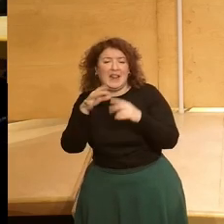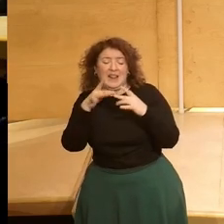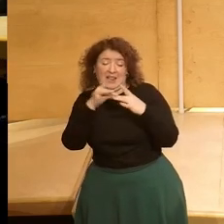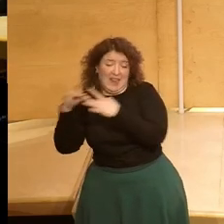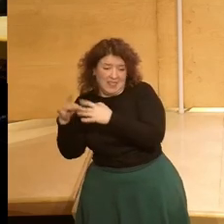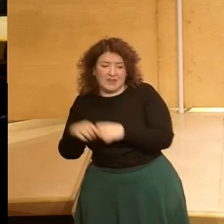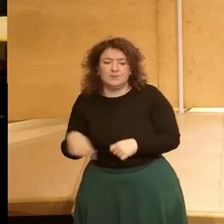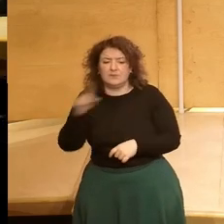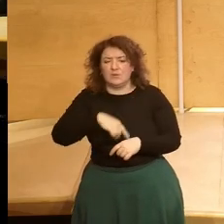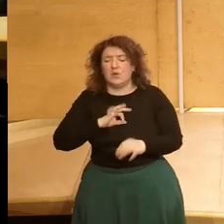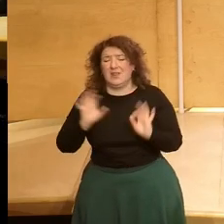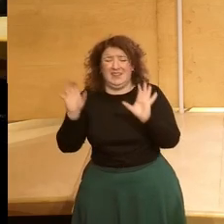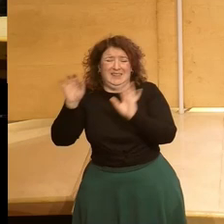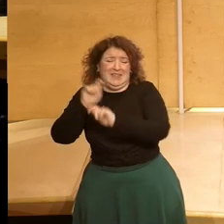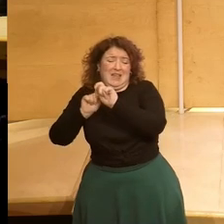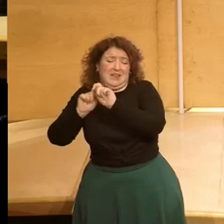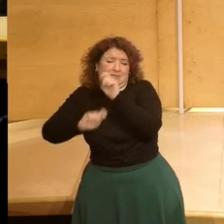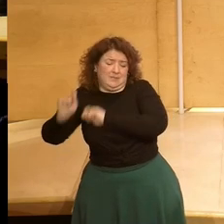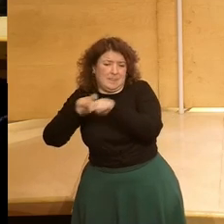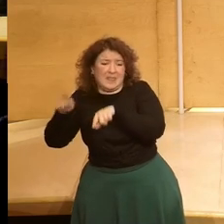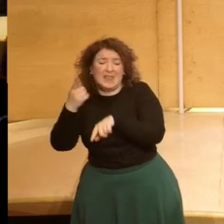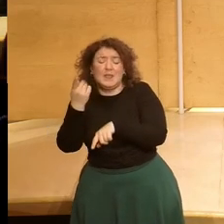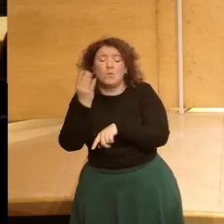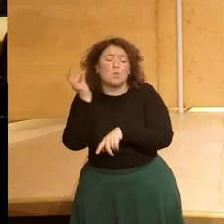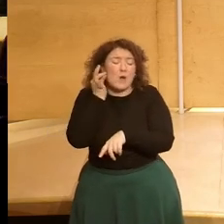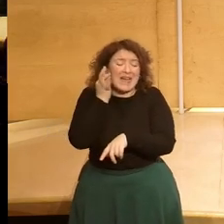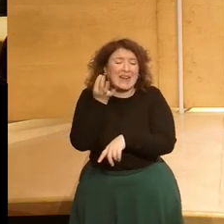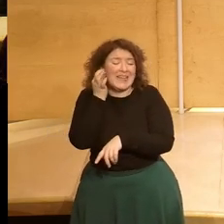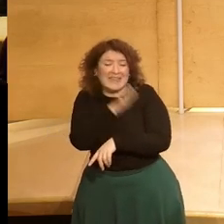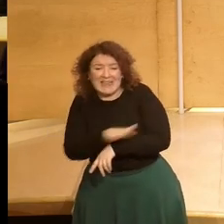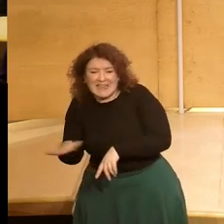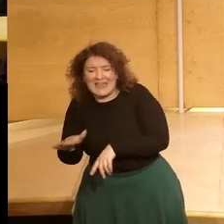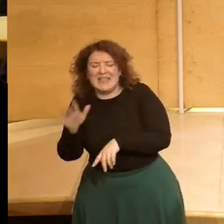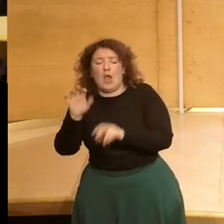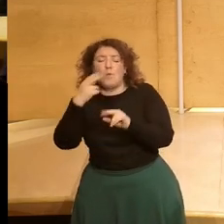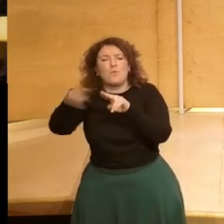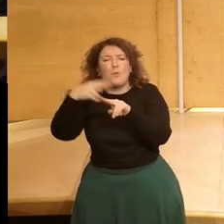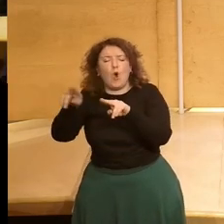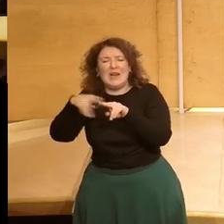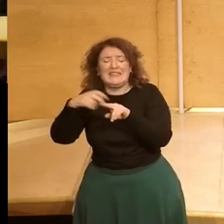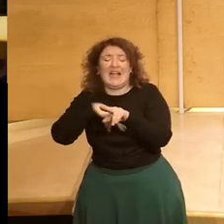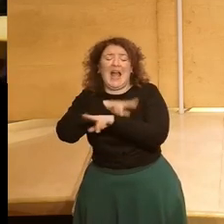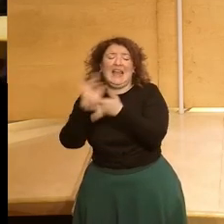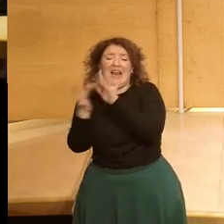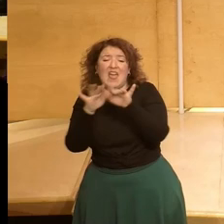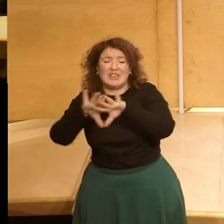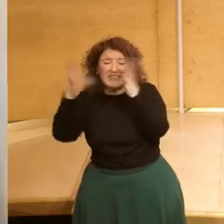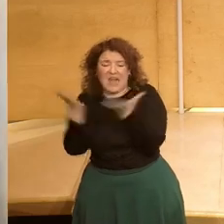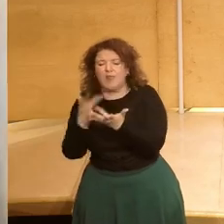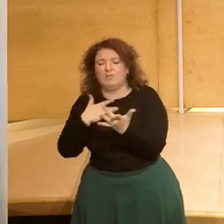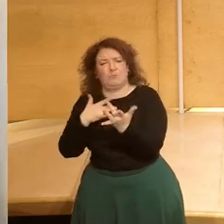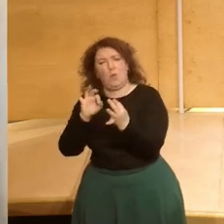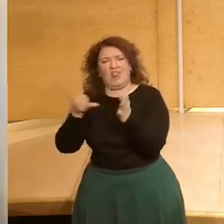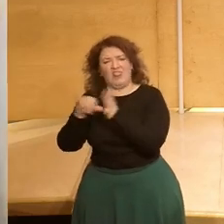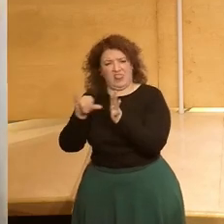nuestra organización intenta acercar a todas las mujeres y a las niñas a la política y a las relaciones internacionales y yo quería haceros una pregunta muy simple